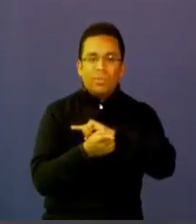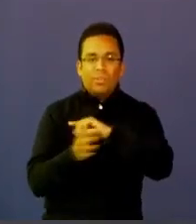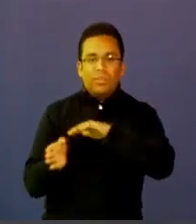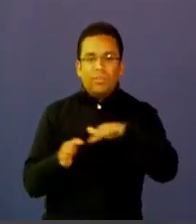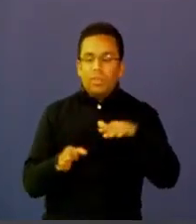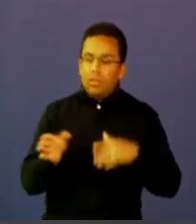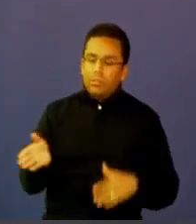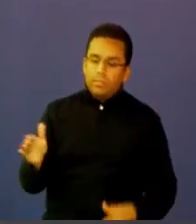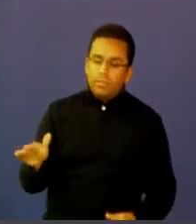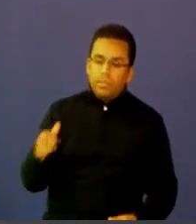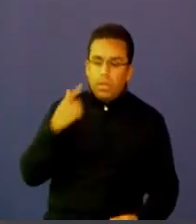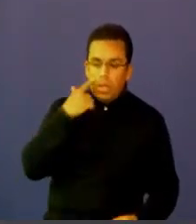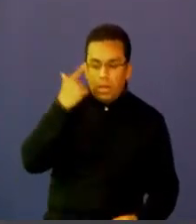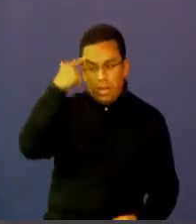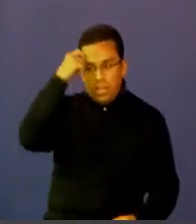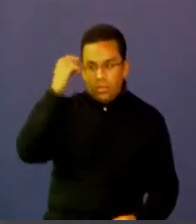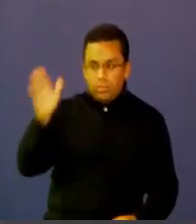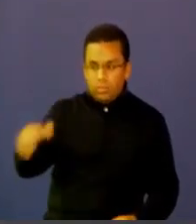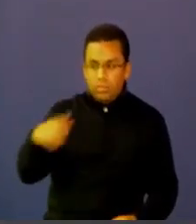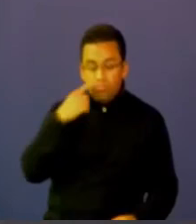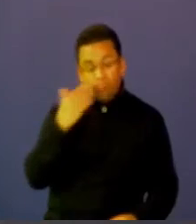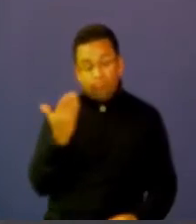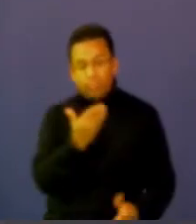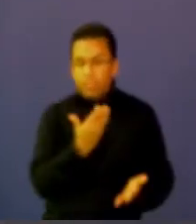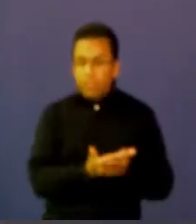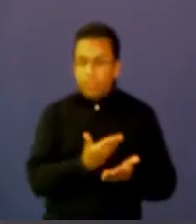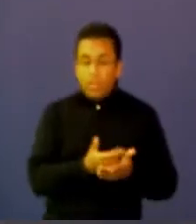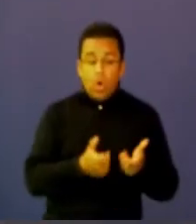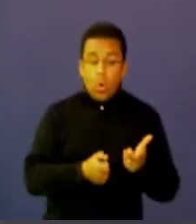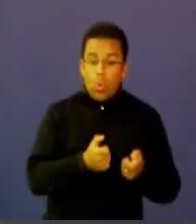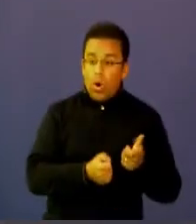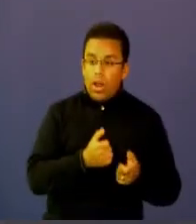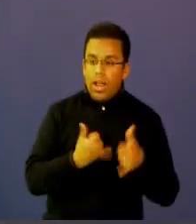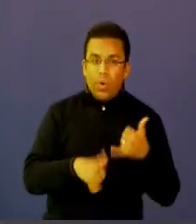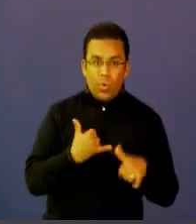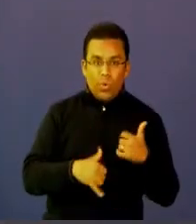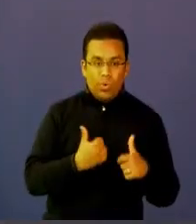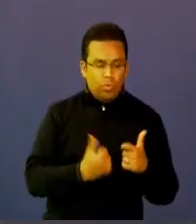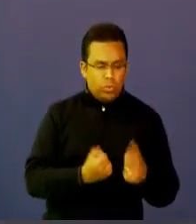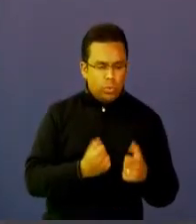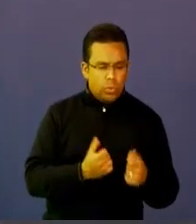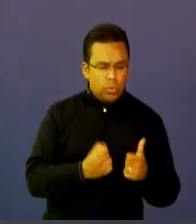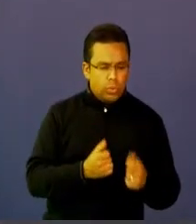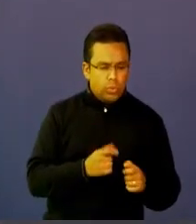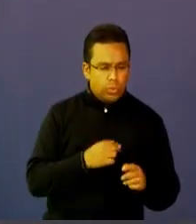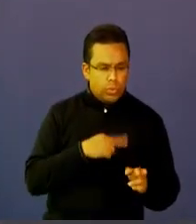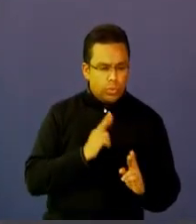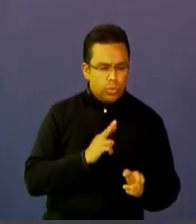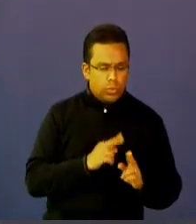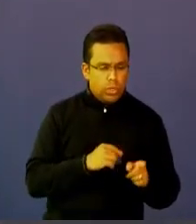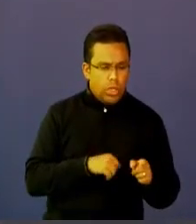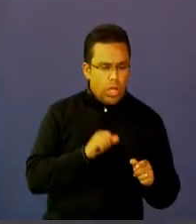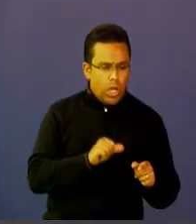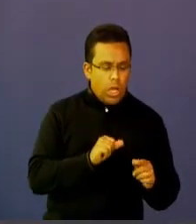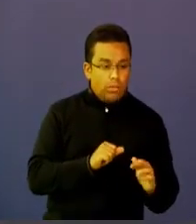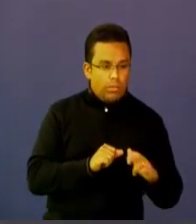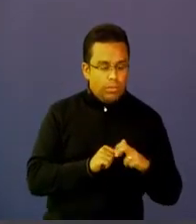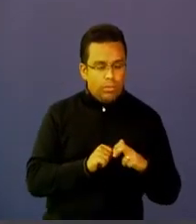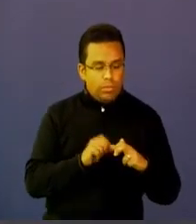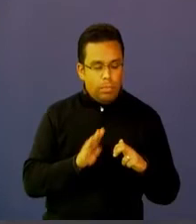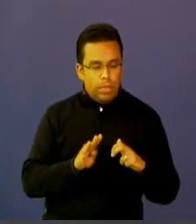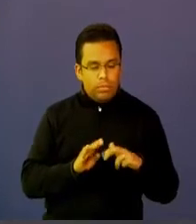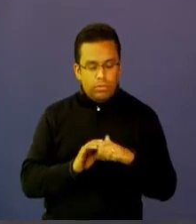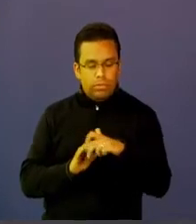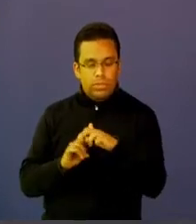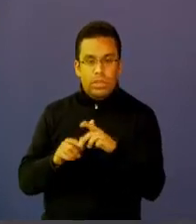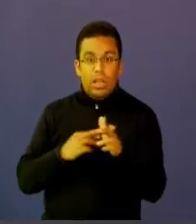reto es a través de un videojuego nos permite ir avanzando y nos permite ir resolviendo las preguntas los desafíos que